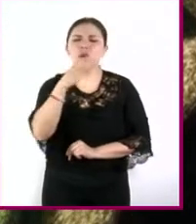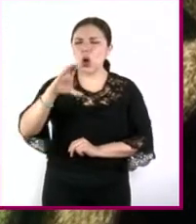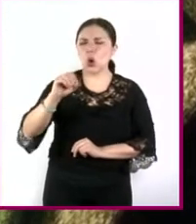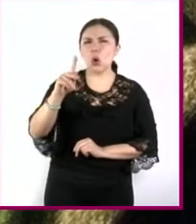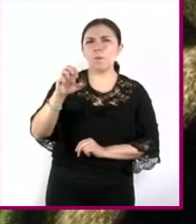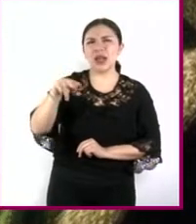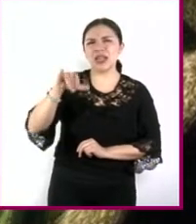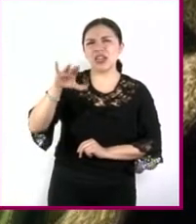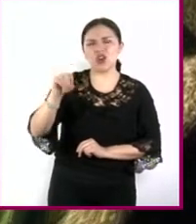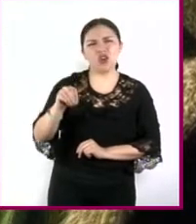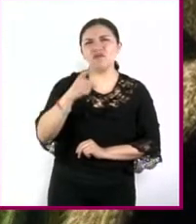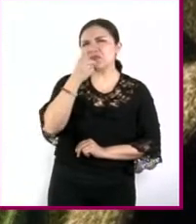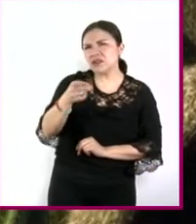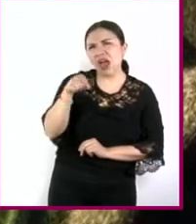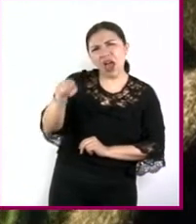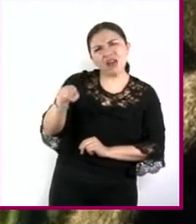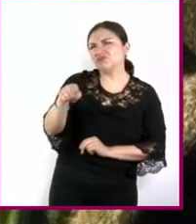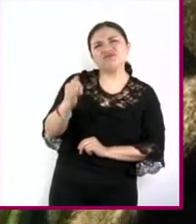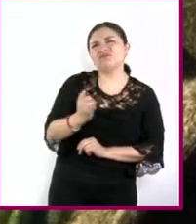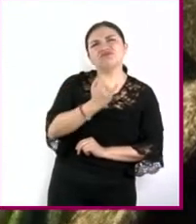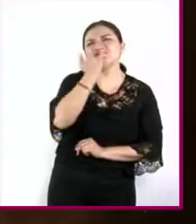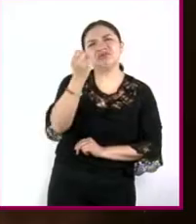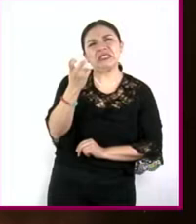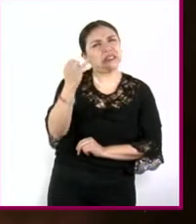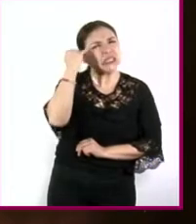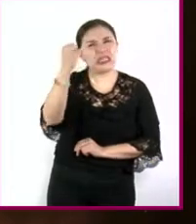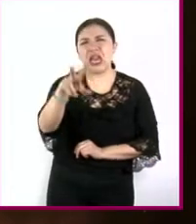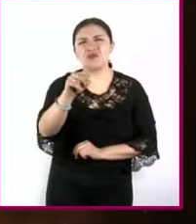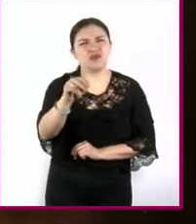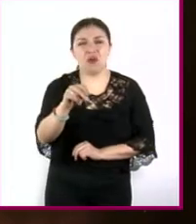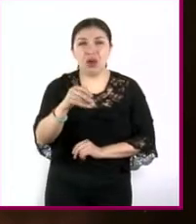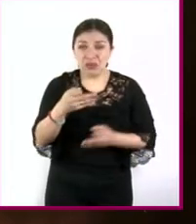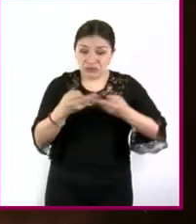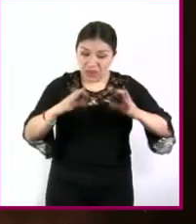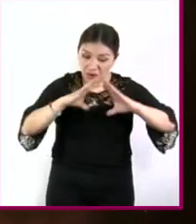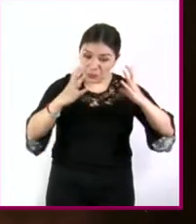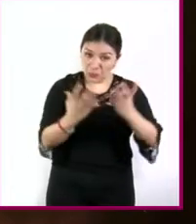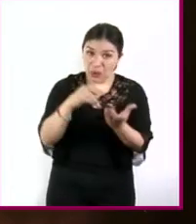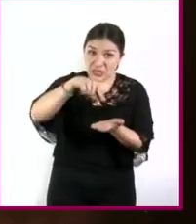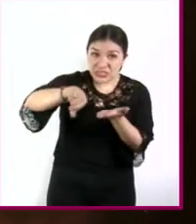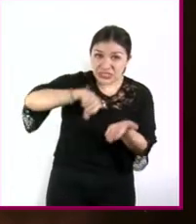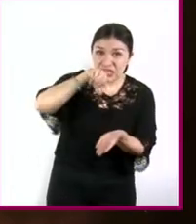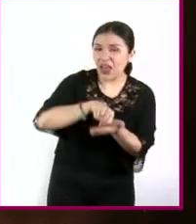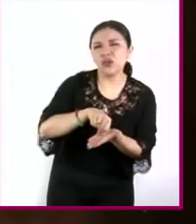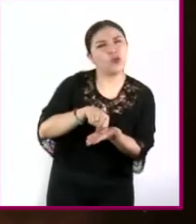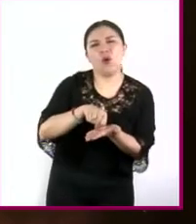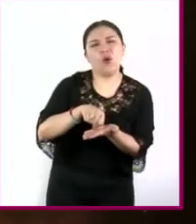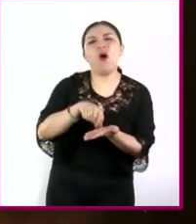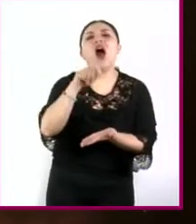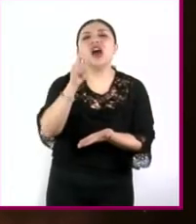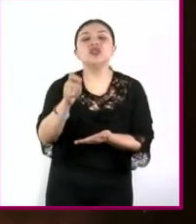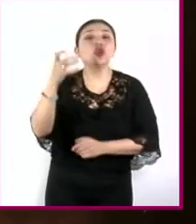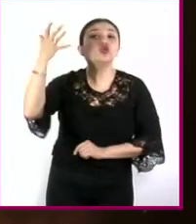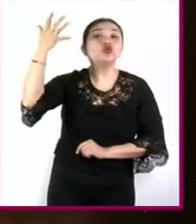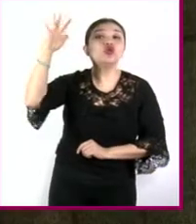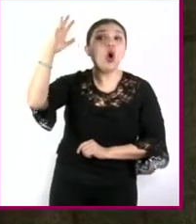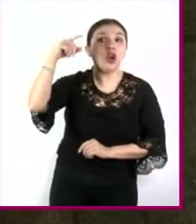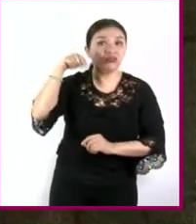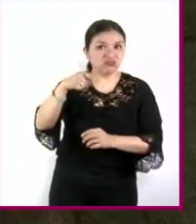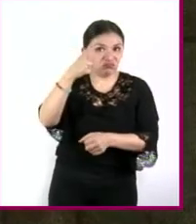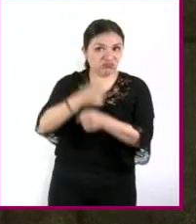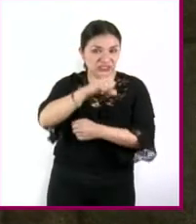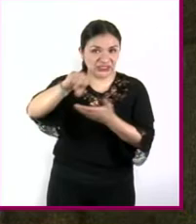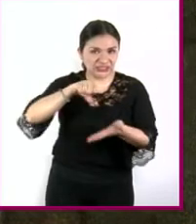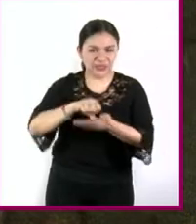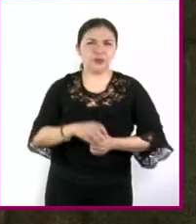quien propuso que aristóteles estaba equivocado y que la tierra no era el centro del todo sino que lo era el sol las